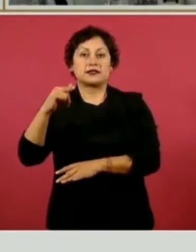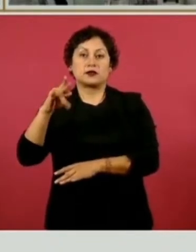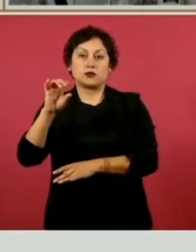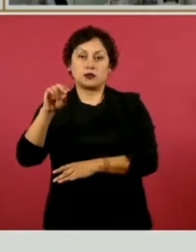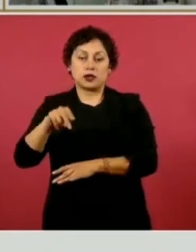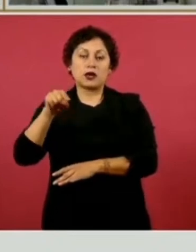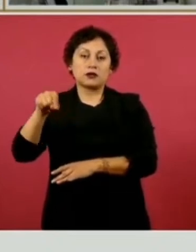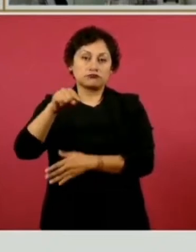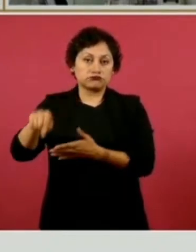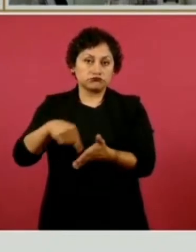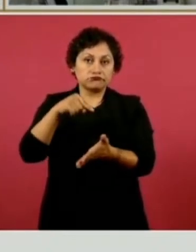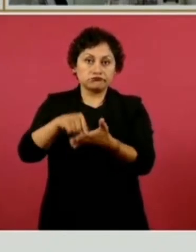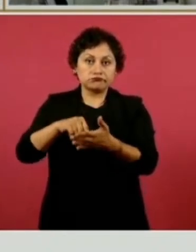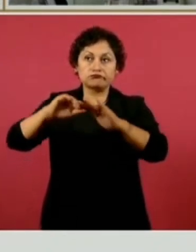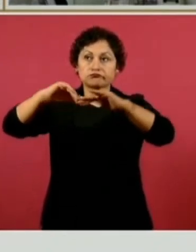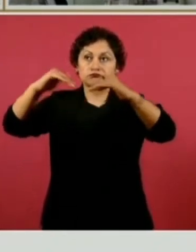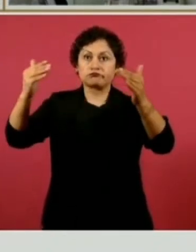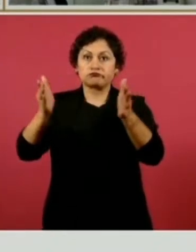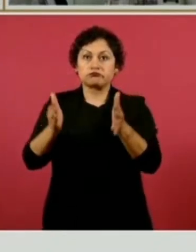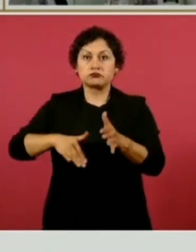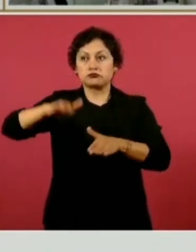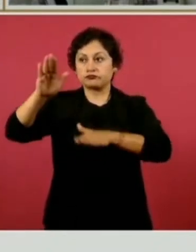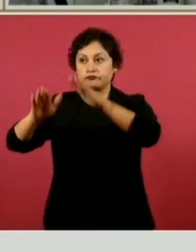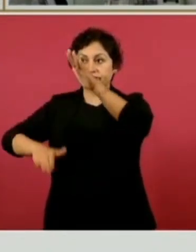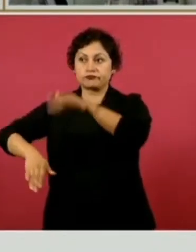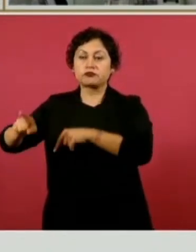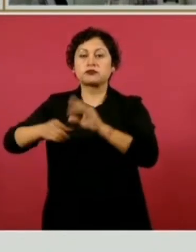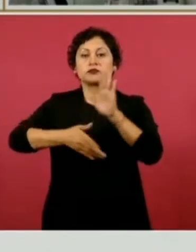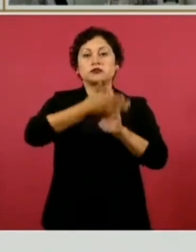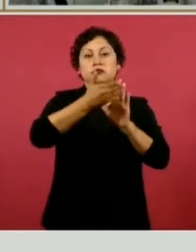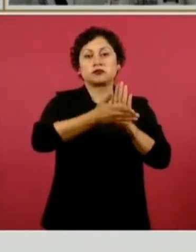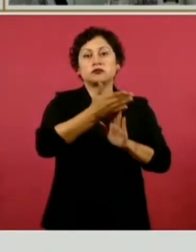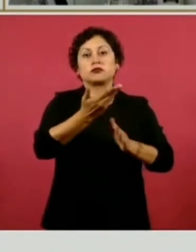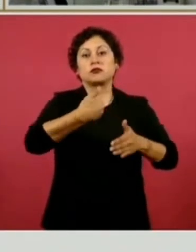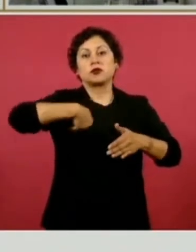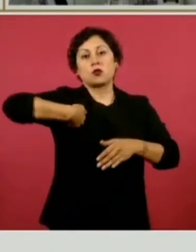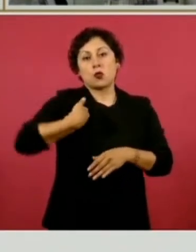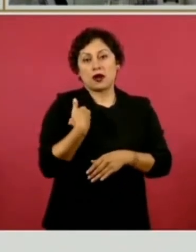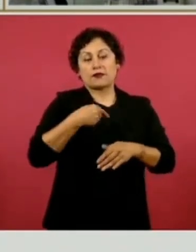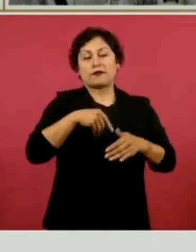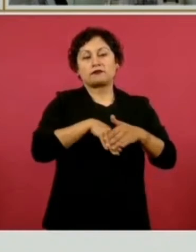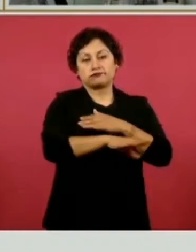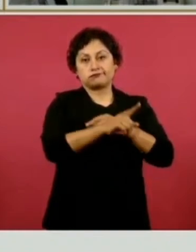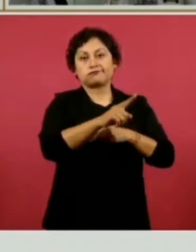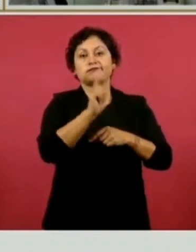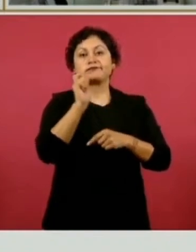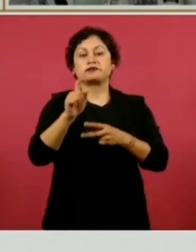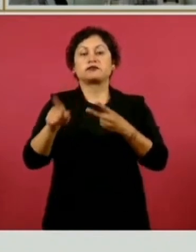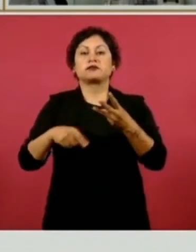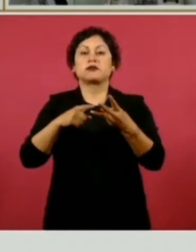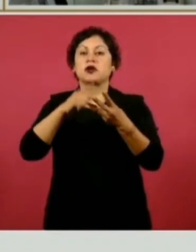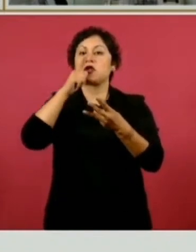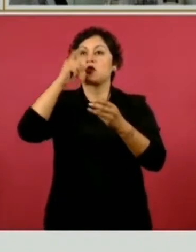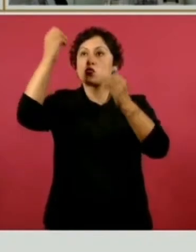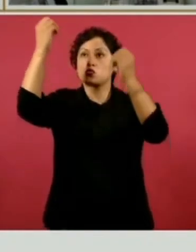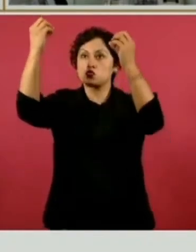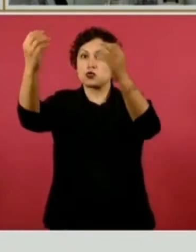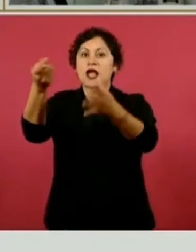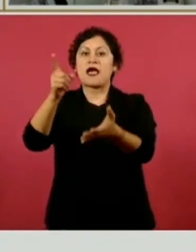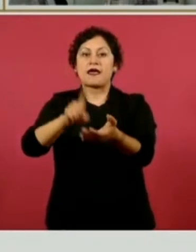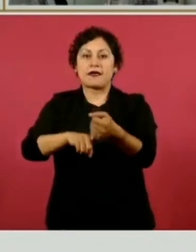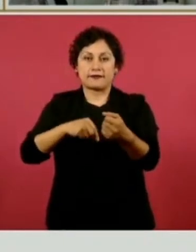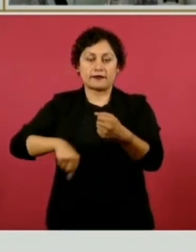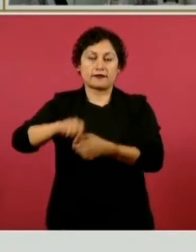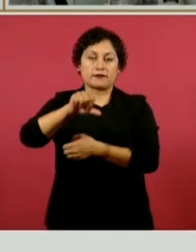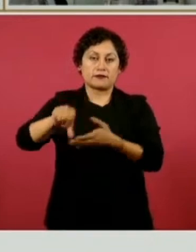trabajos en la pintura exterior, construcción de una bodega exterior, cambio de luminarias en los consultorios. Hay 75